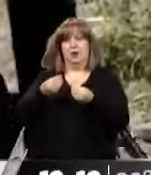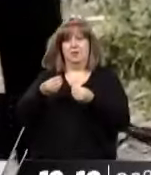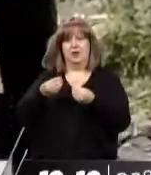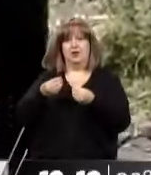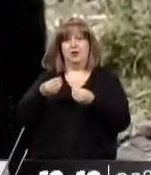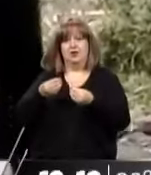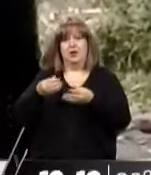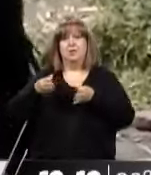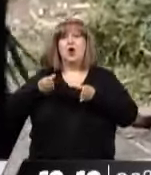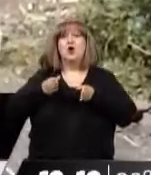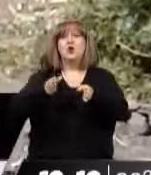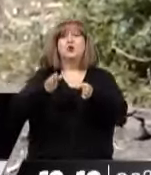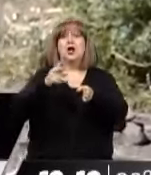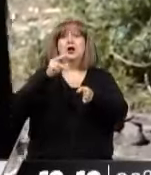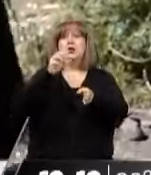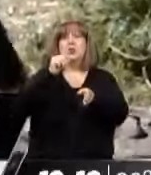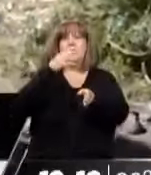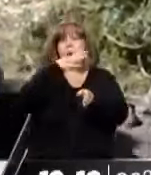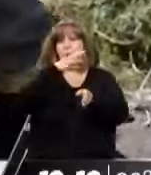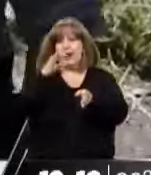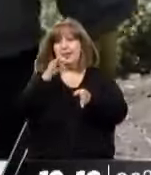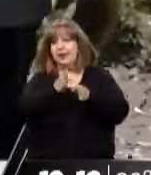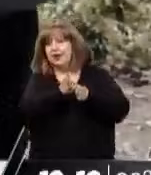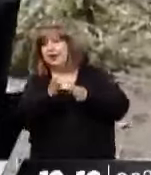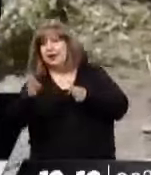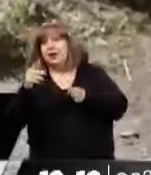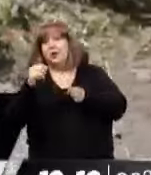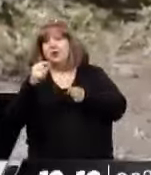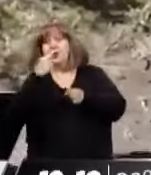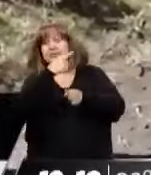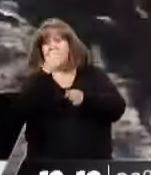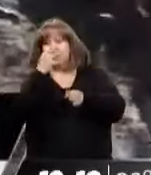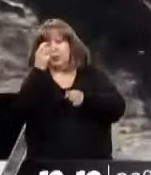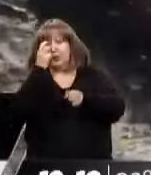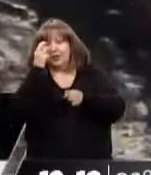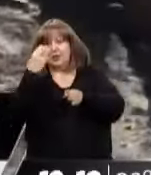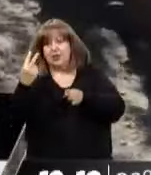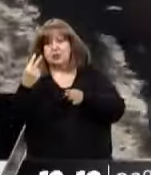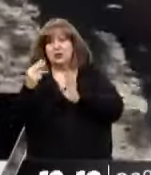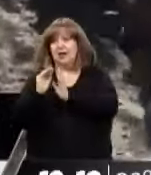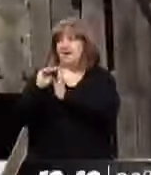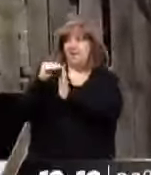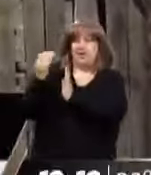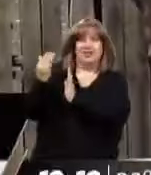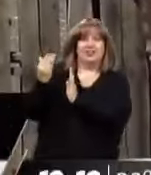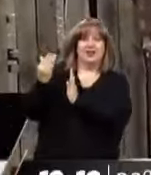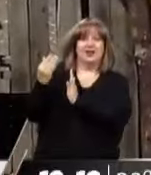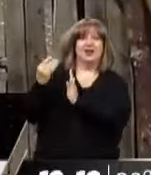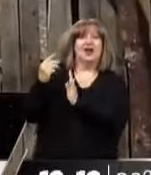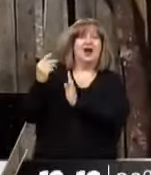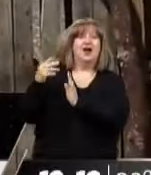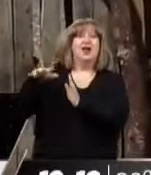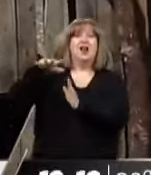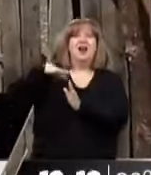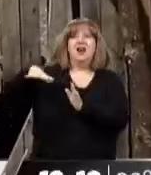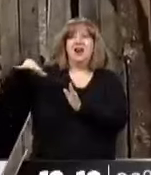intersección de las rutas 40 al sur y 222 que va a los Molles y Valle de las Leñas, en frente de la turística